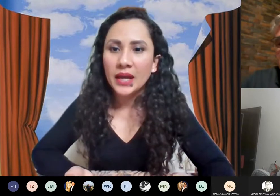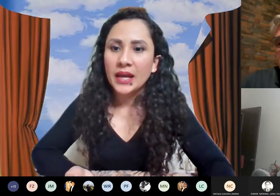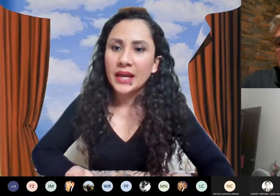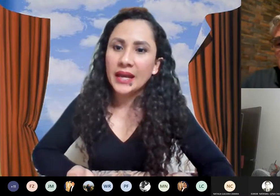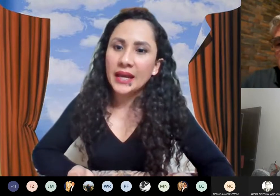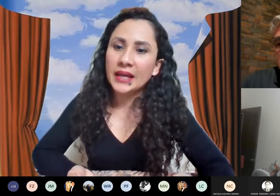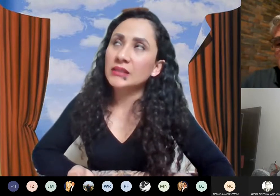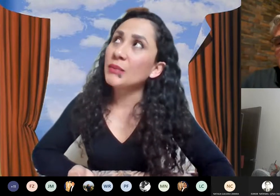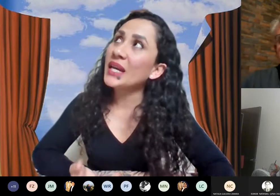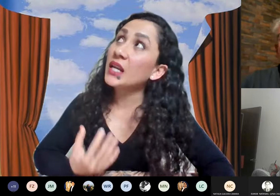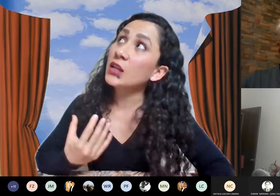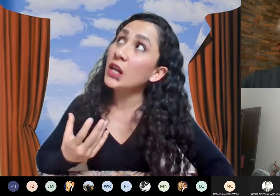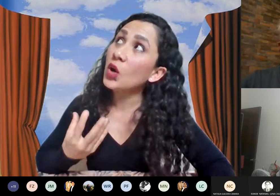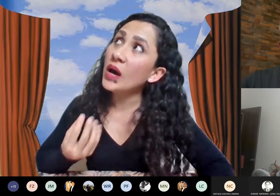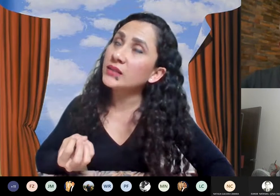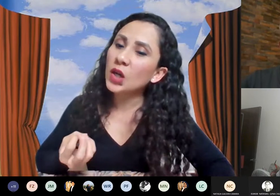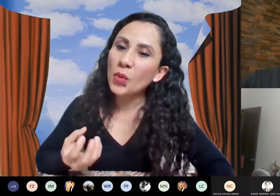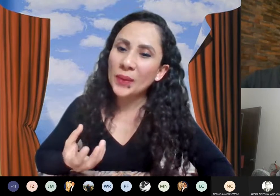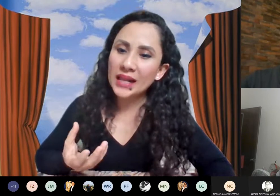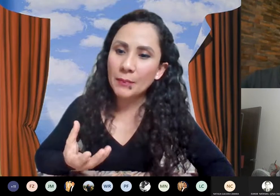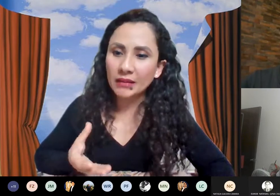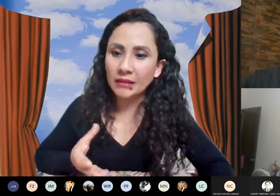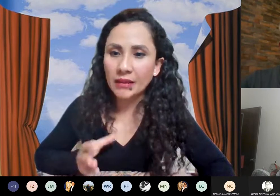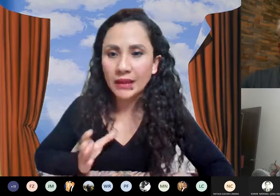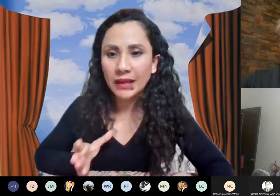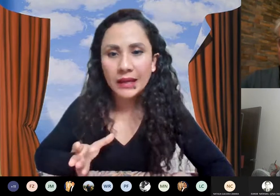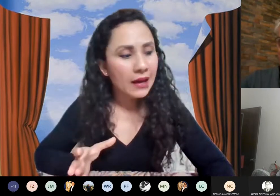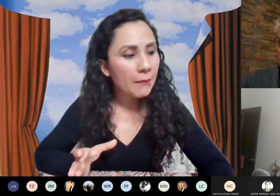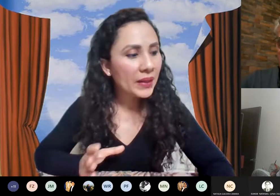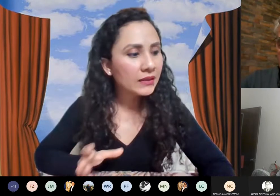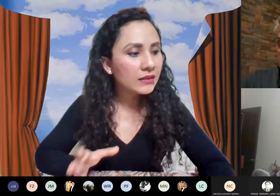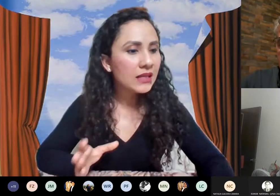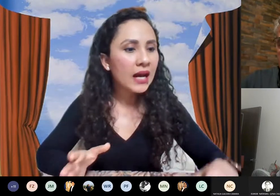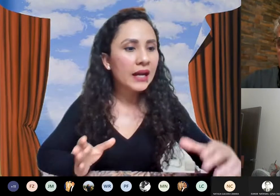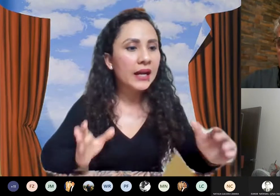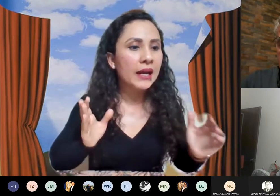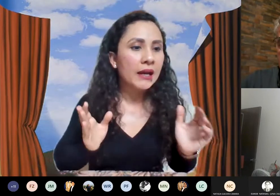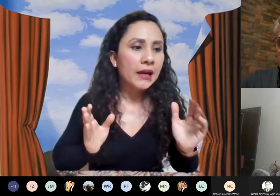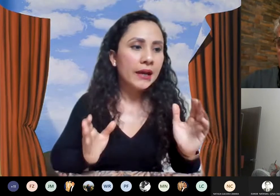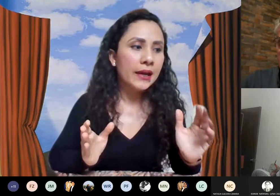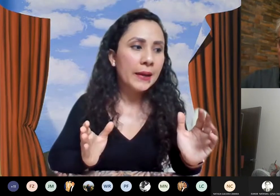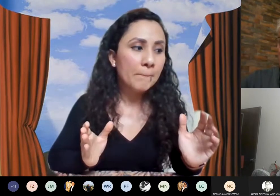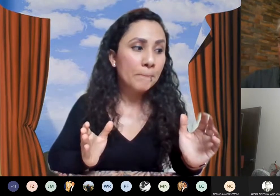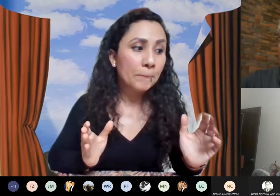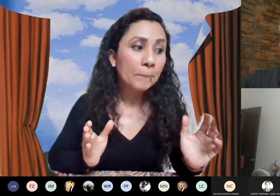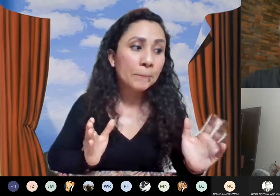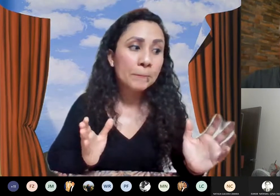tiempo si bien él lo hace como para la parte de aprendizaje